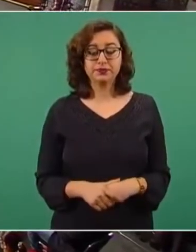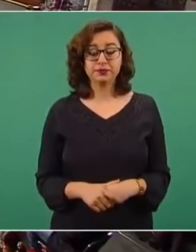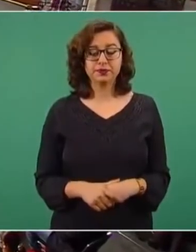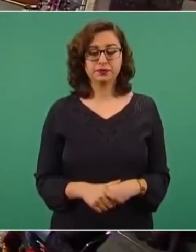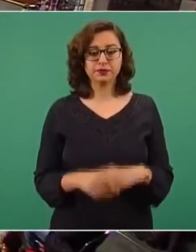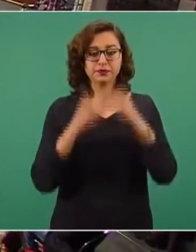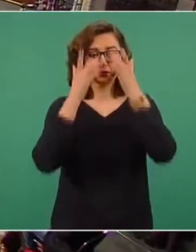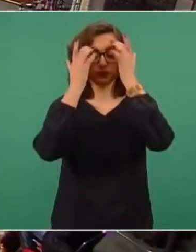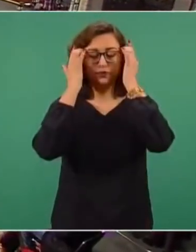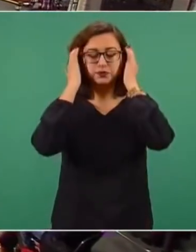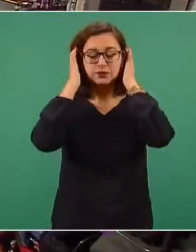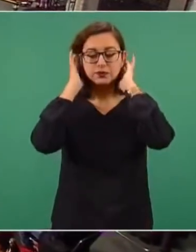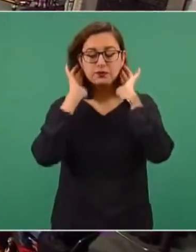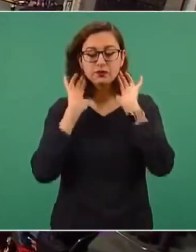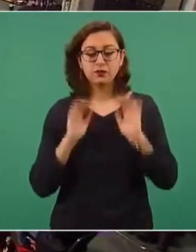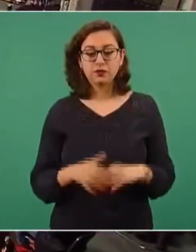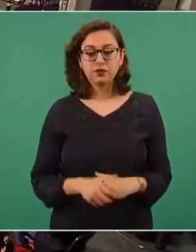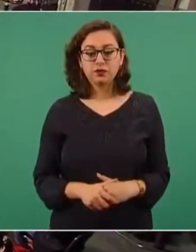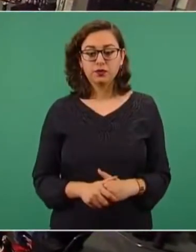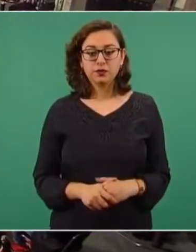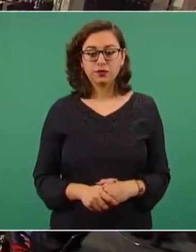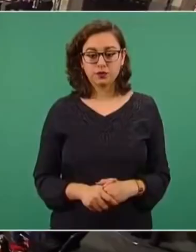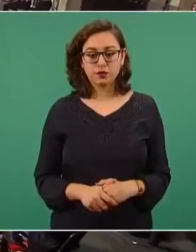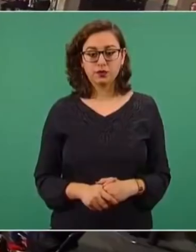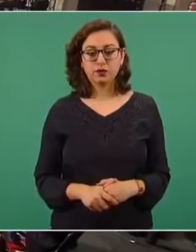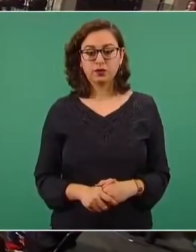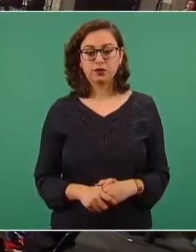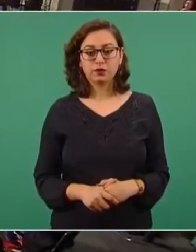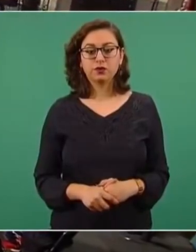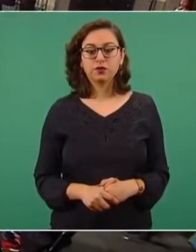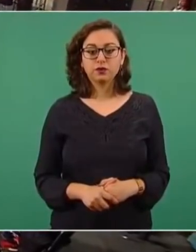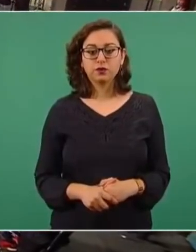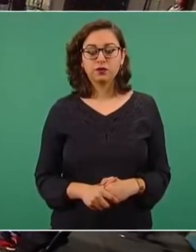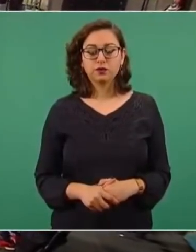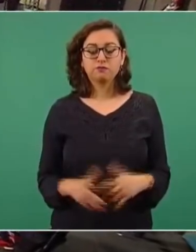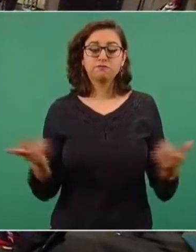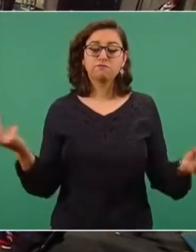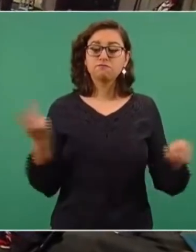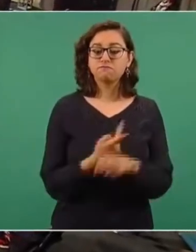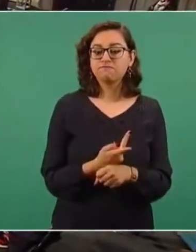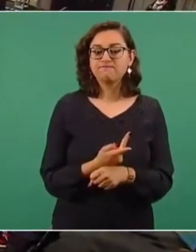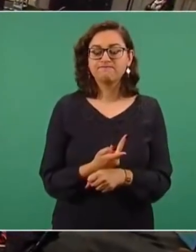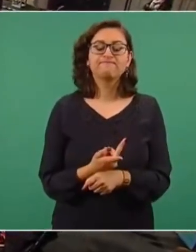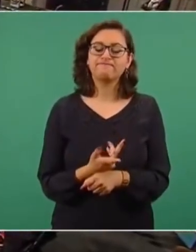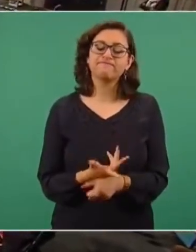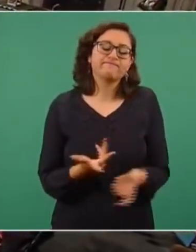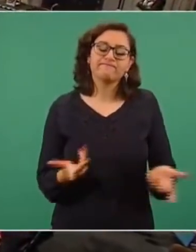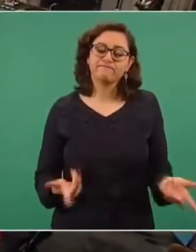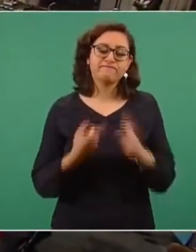Todo esto lo produjo la política neoliberal